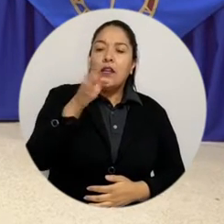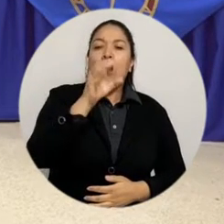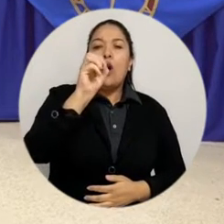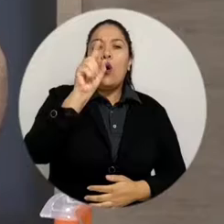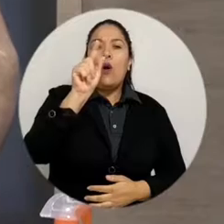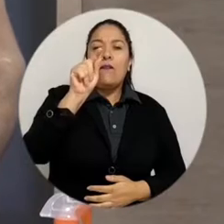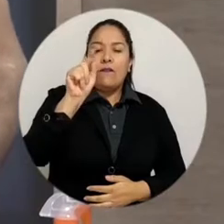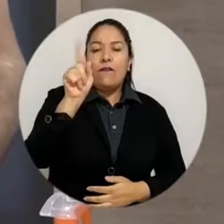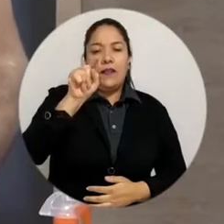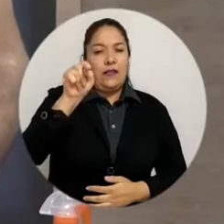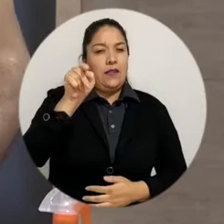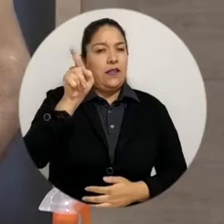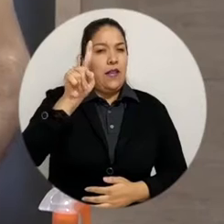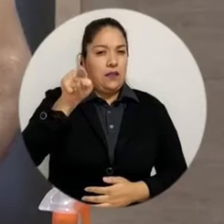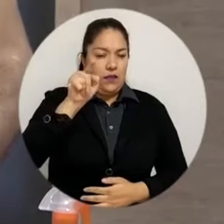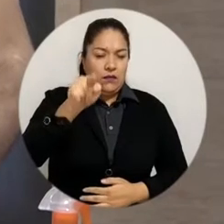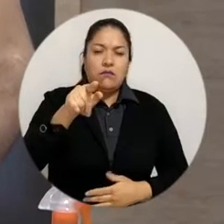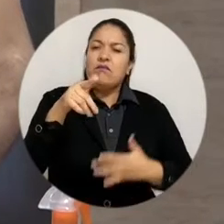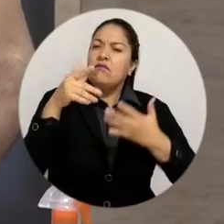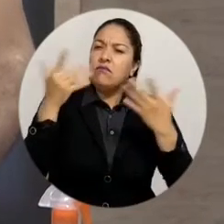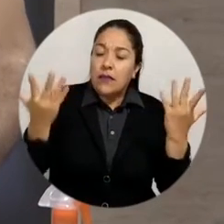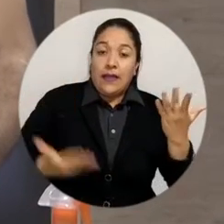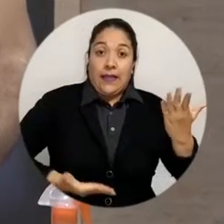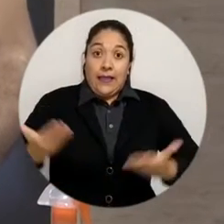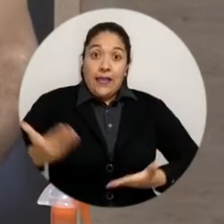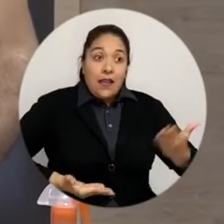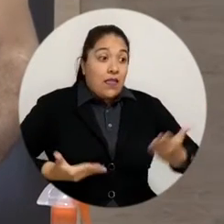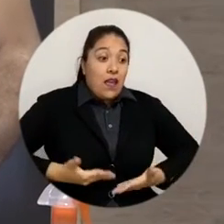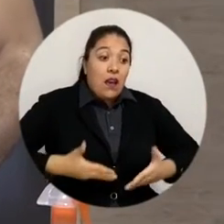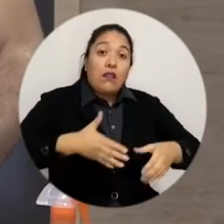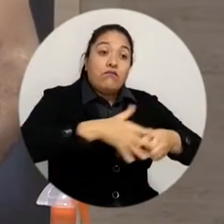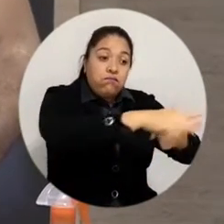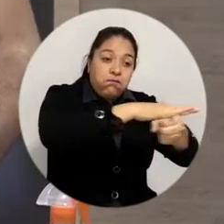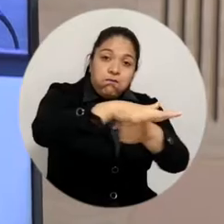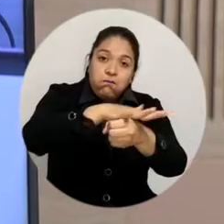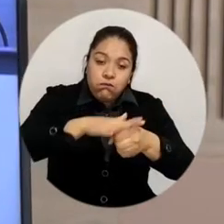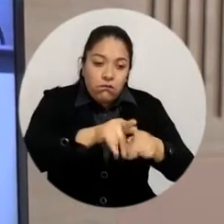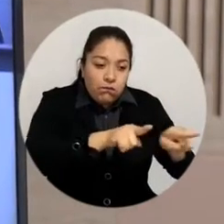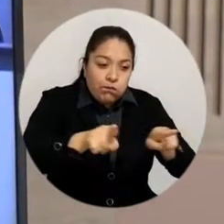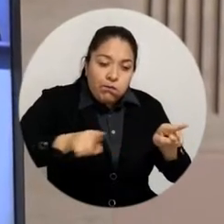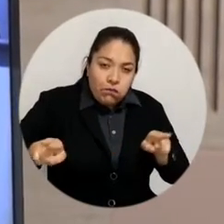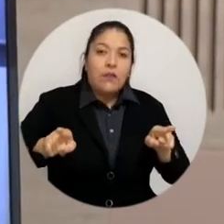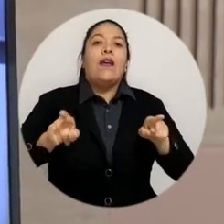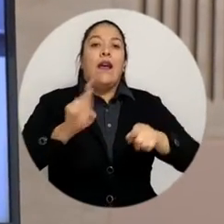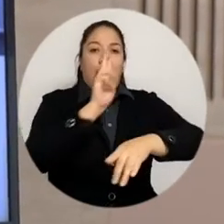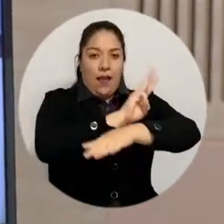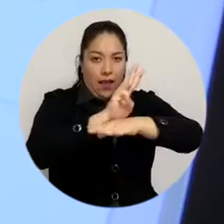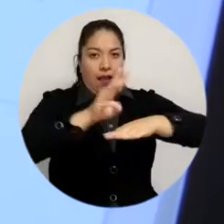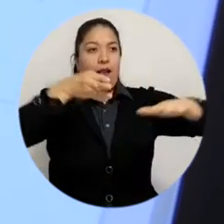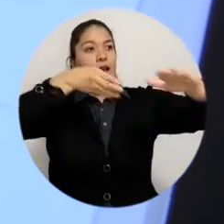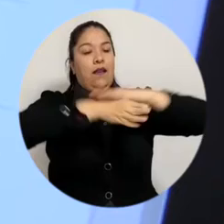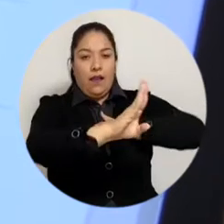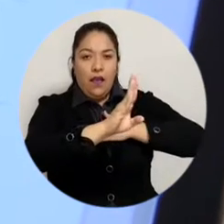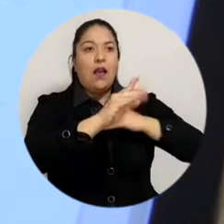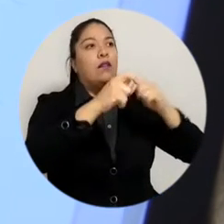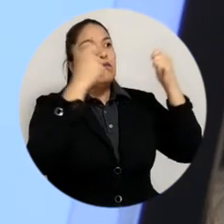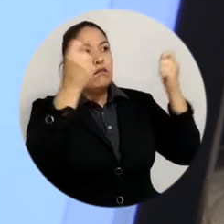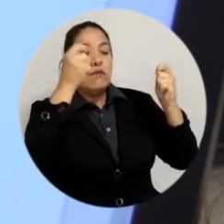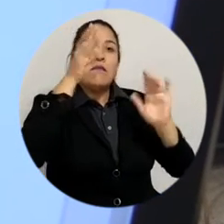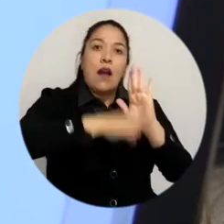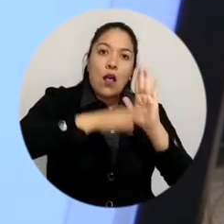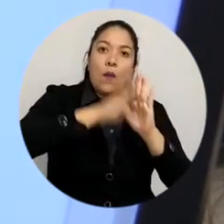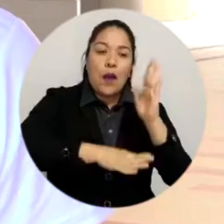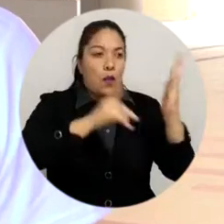local buscando que los consumidores de cada tienda de barrio encuentren en la plataforma el canal de acceso a más promociones y